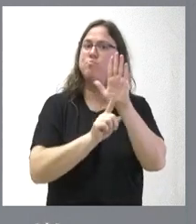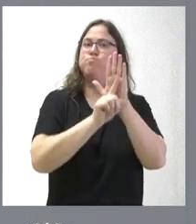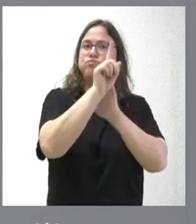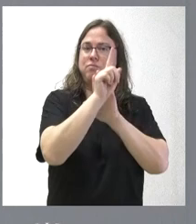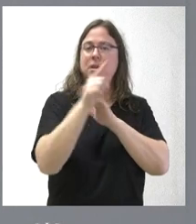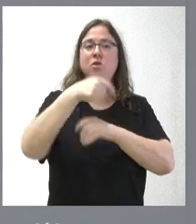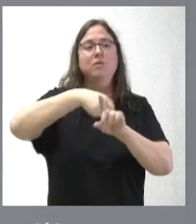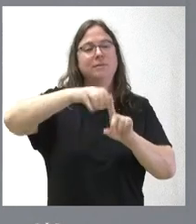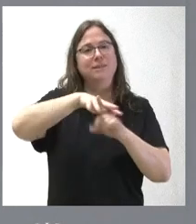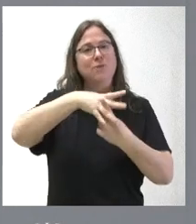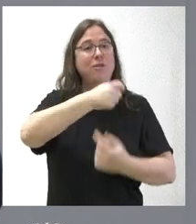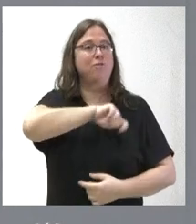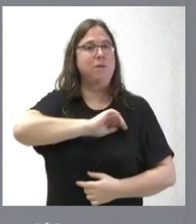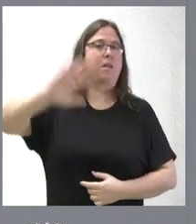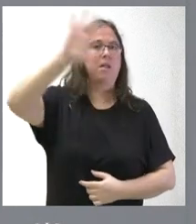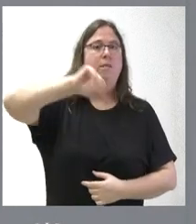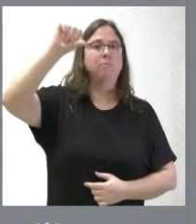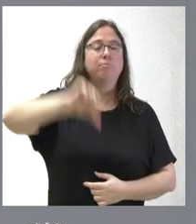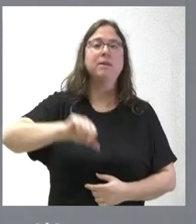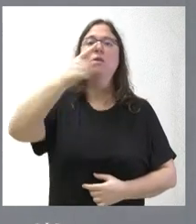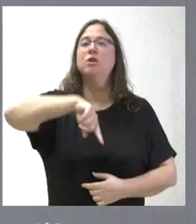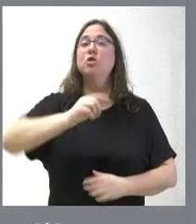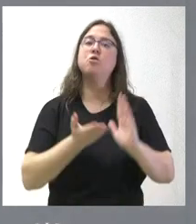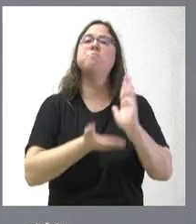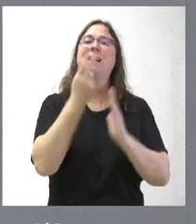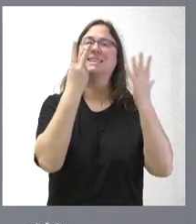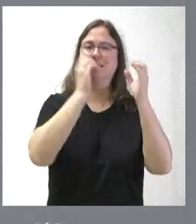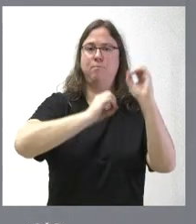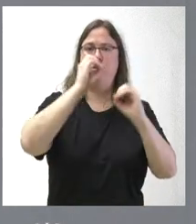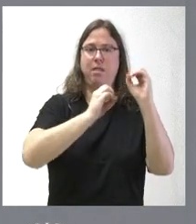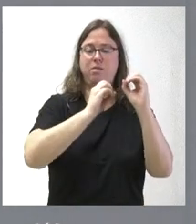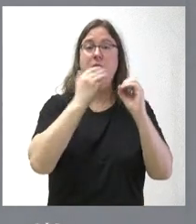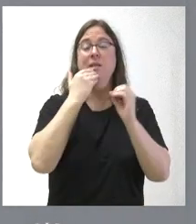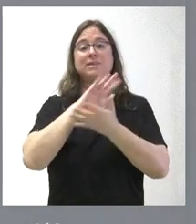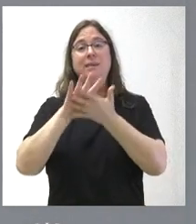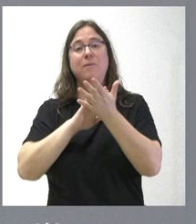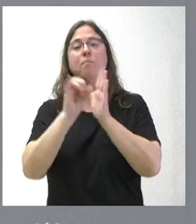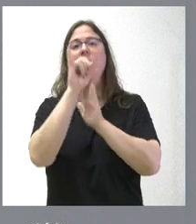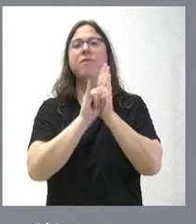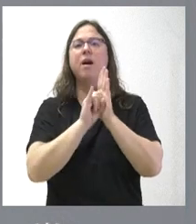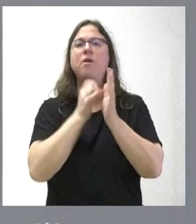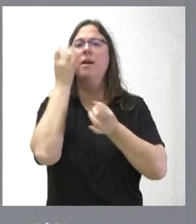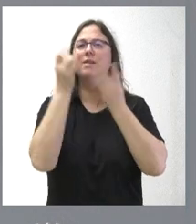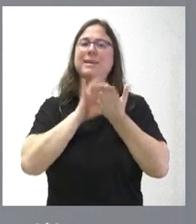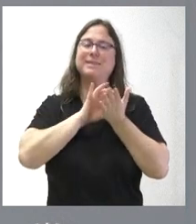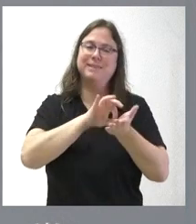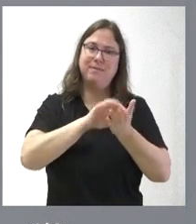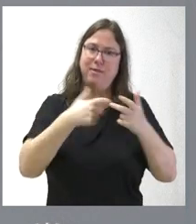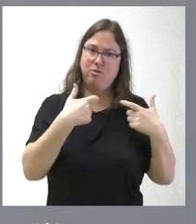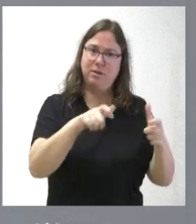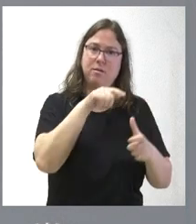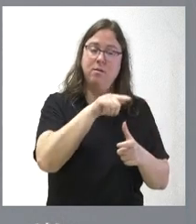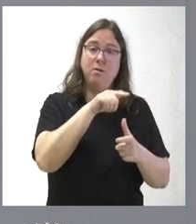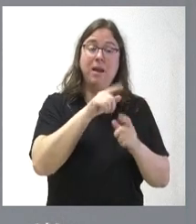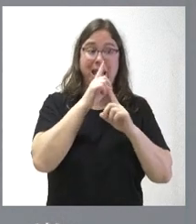de un contexto nacional de bajada, sino que el crecimiento nuestro ha sido del 7%. Si hablamos de los indicadores de actividad del sector servicios, en términos